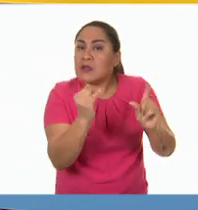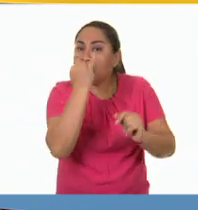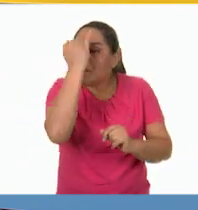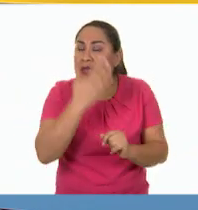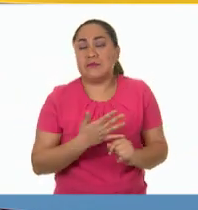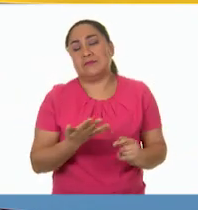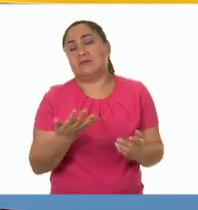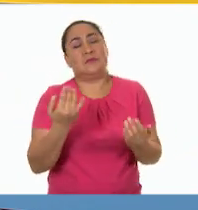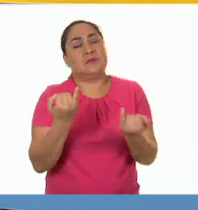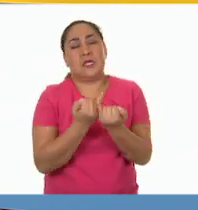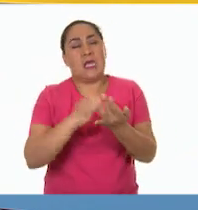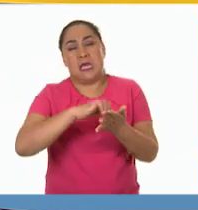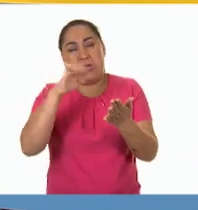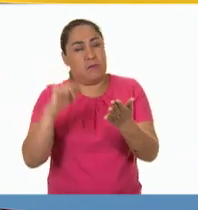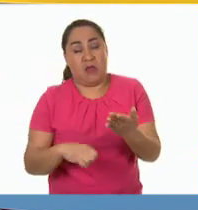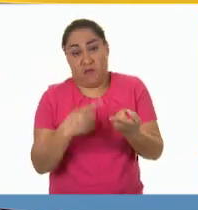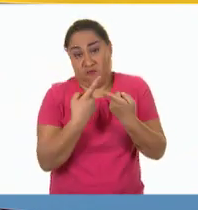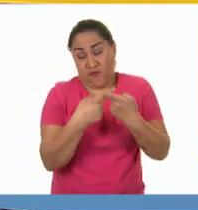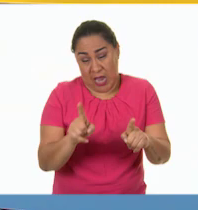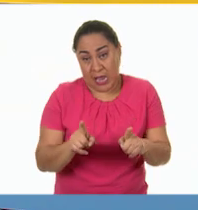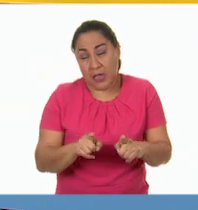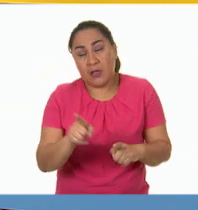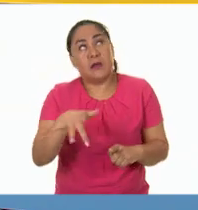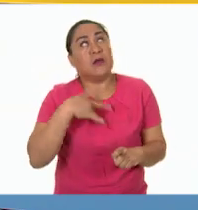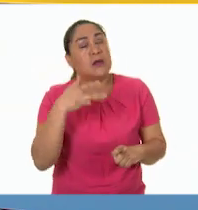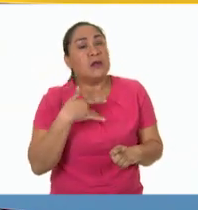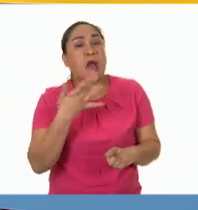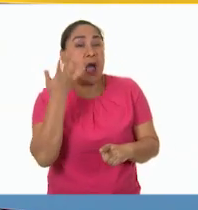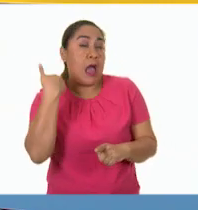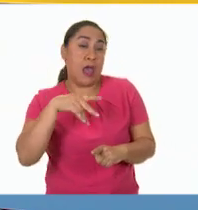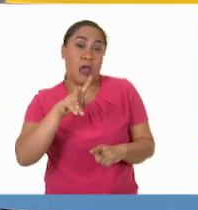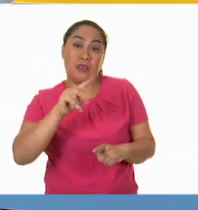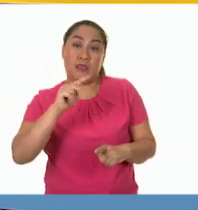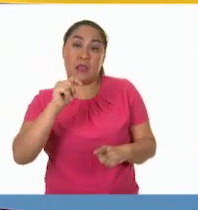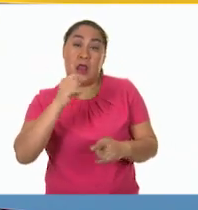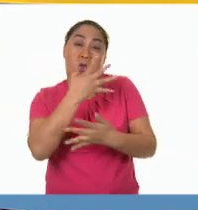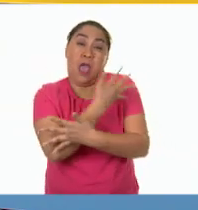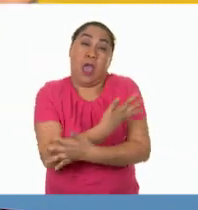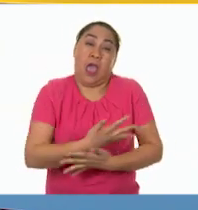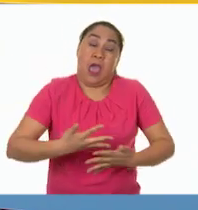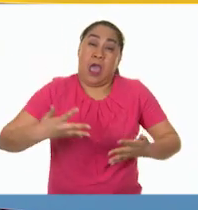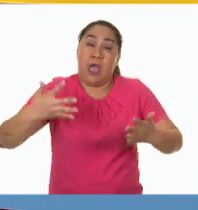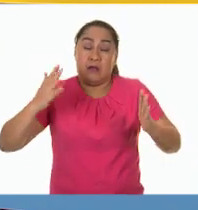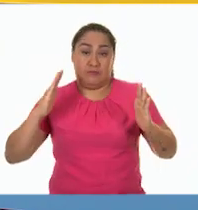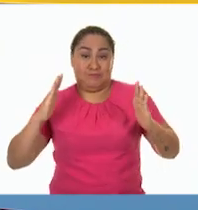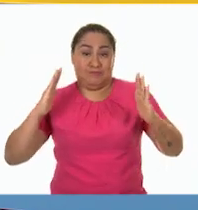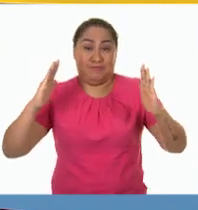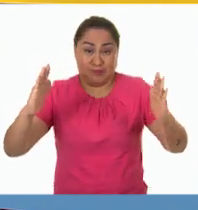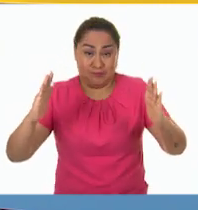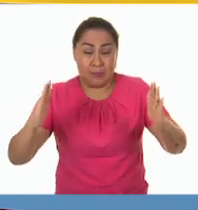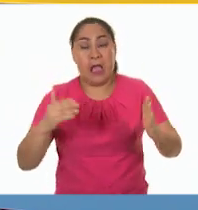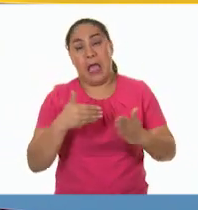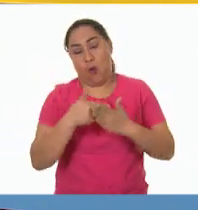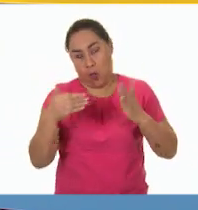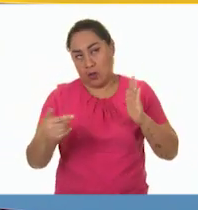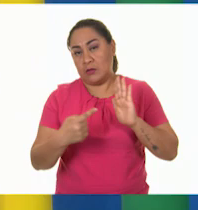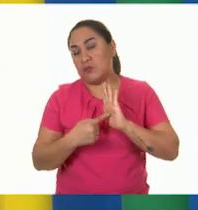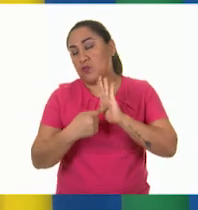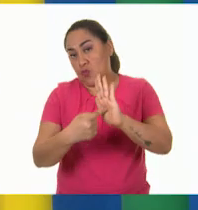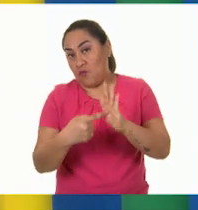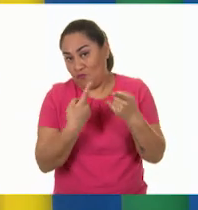no es lo mismo que simplemente te diga que las primeras televisiones eran gigantes y estaban empotradas en un mueble a que te las muestre.